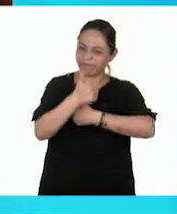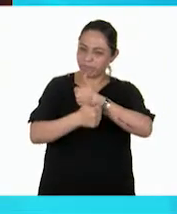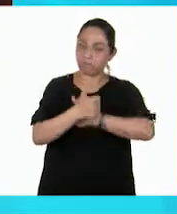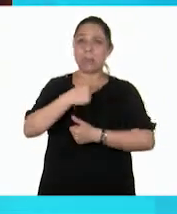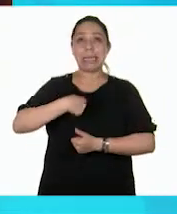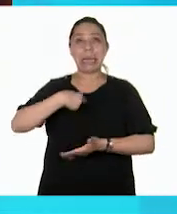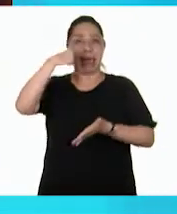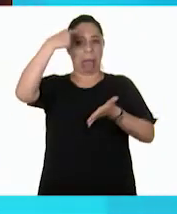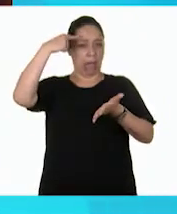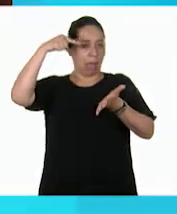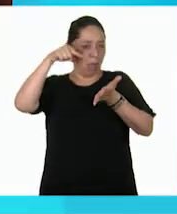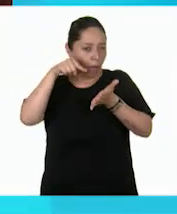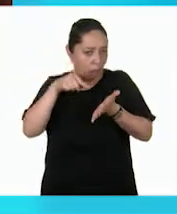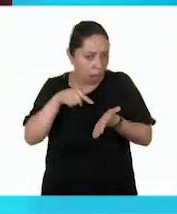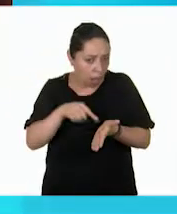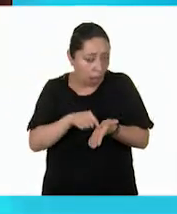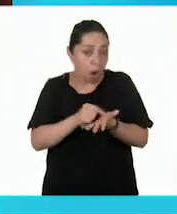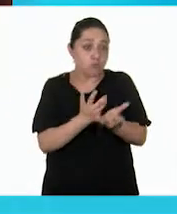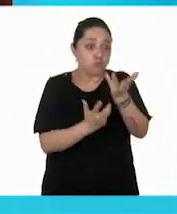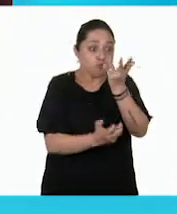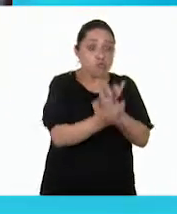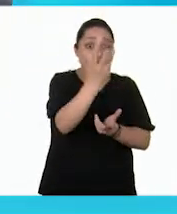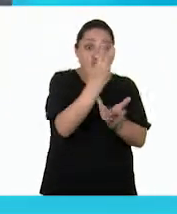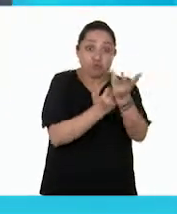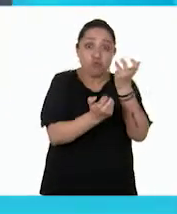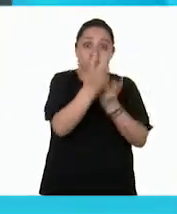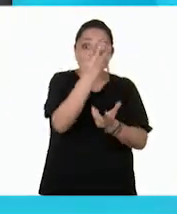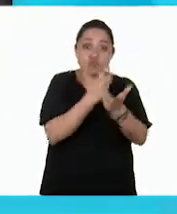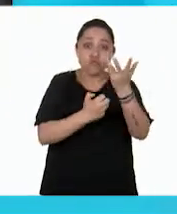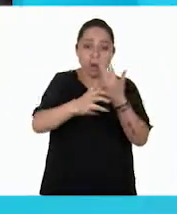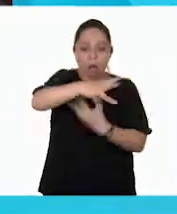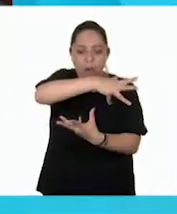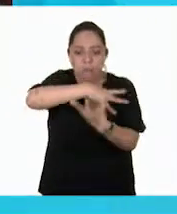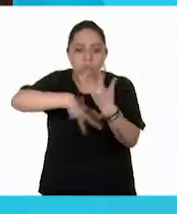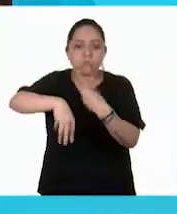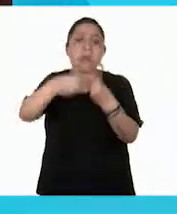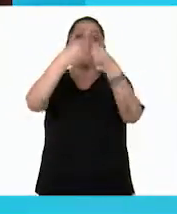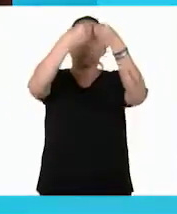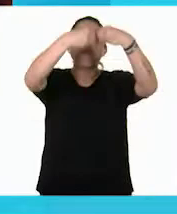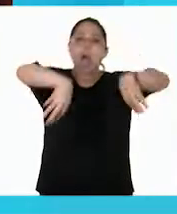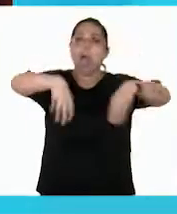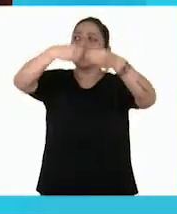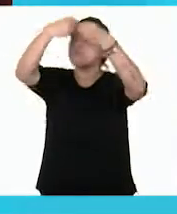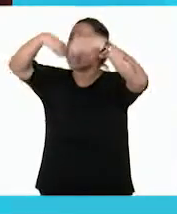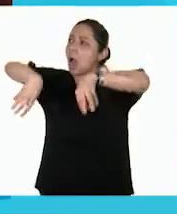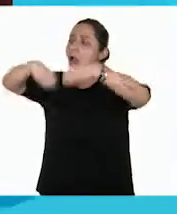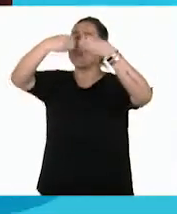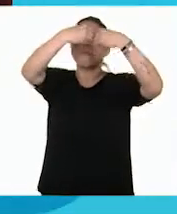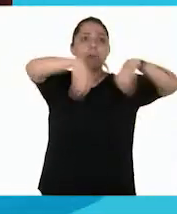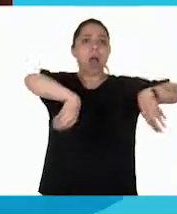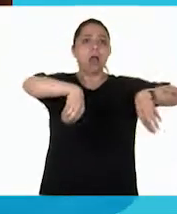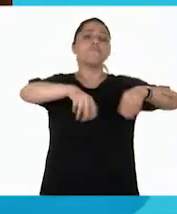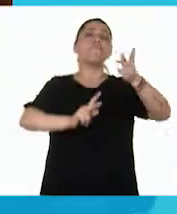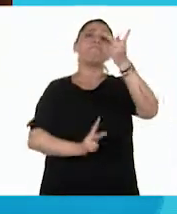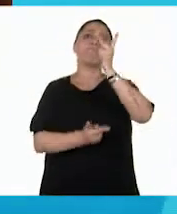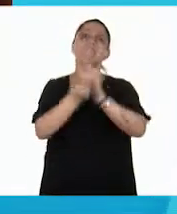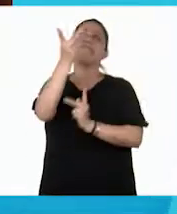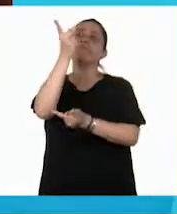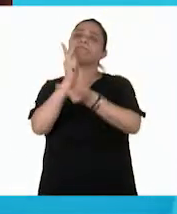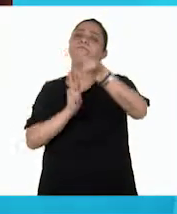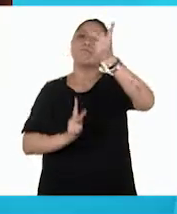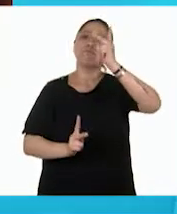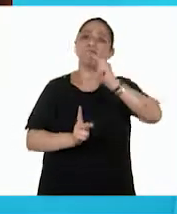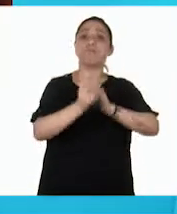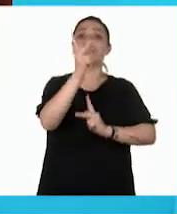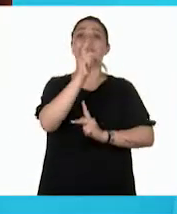parece que los incendios forestales han hecho que se pierdan muchas plantas. Incluso